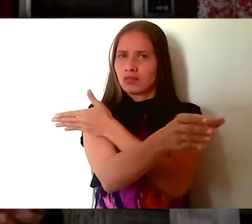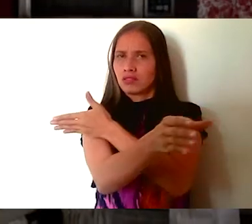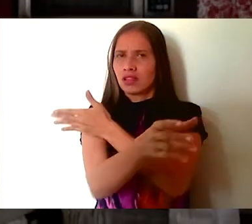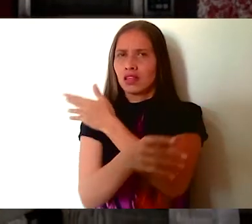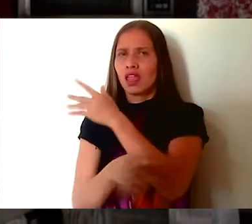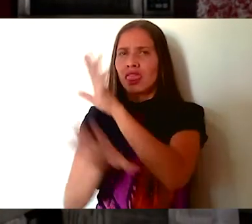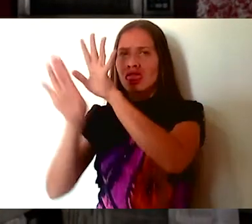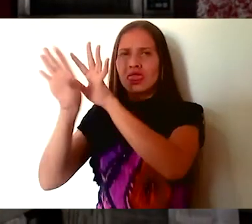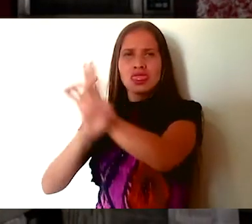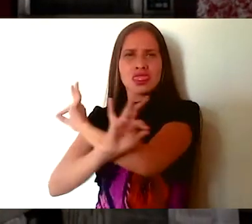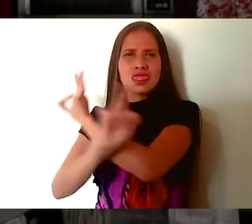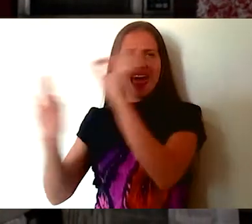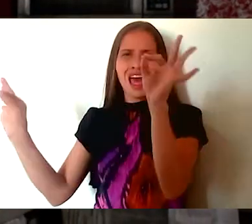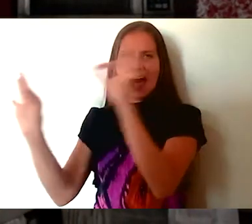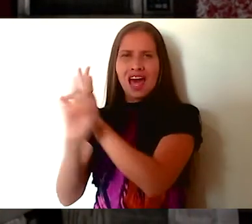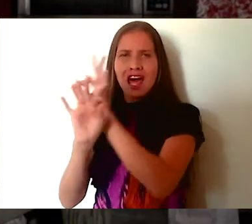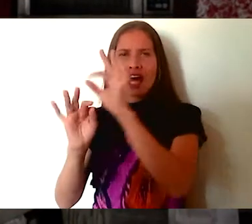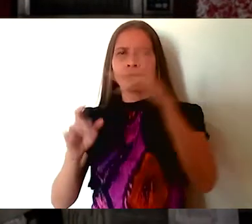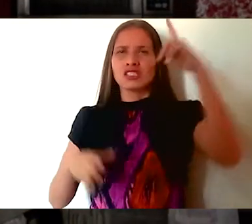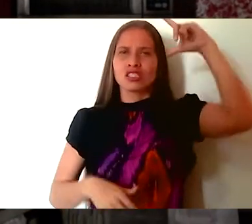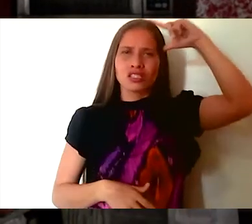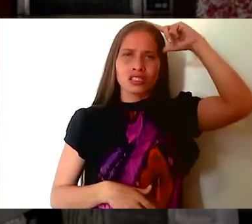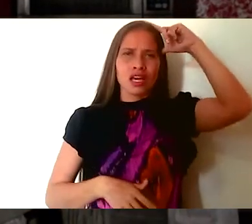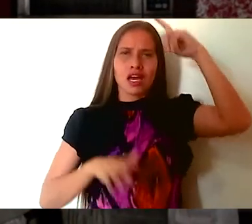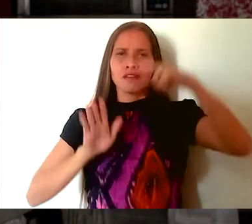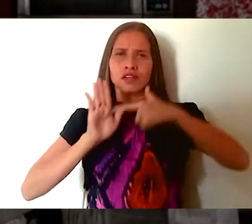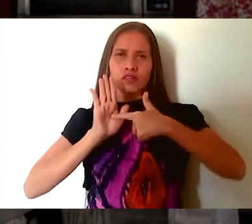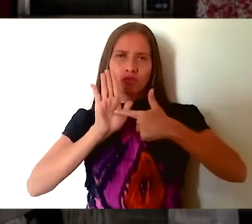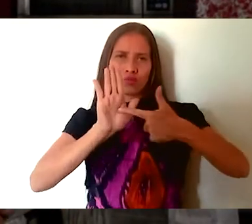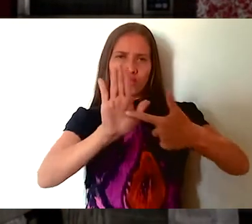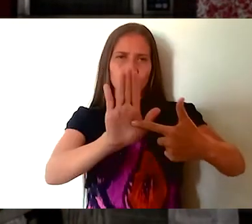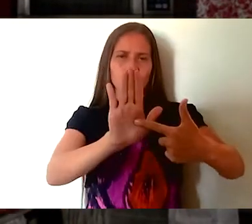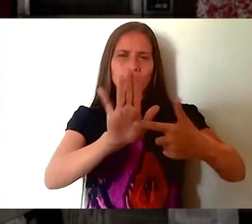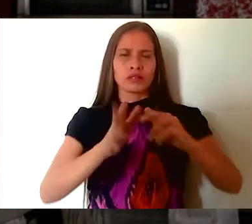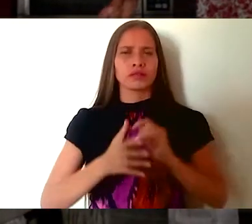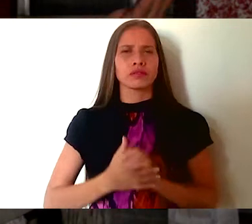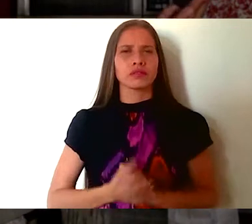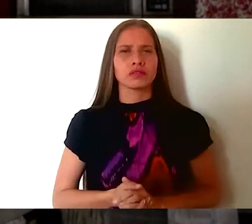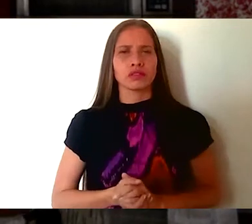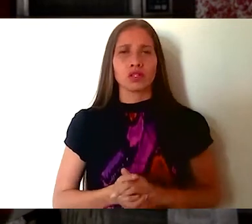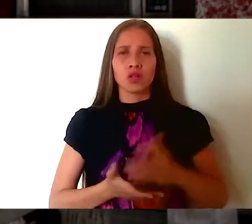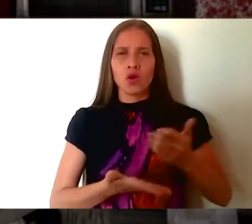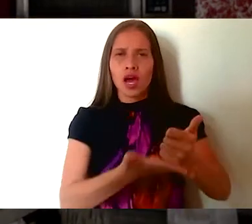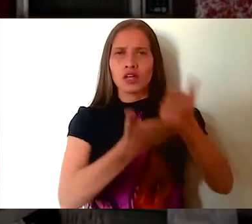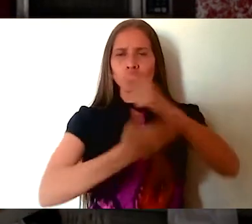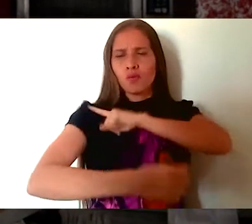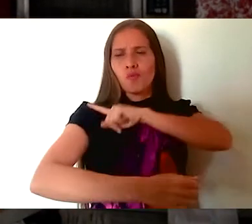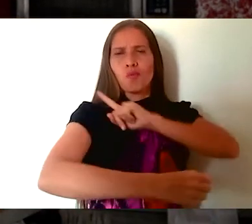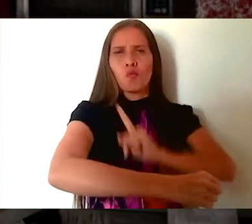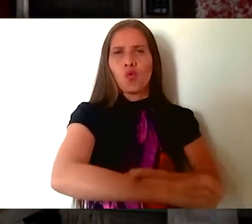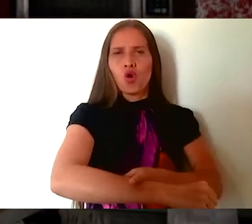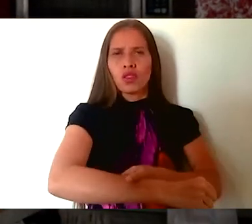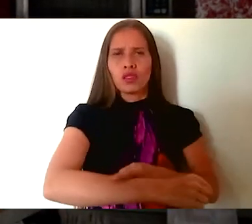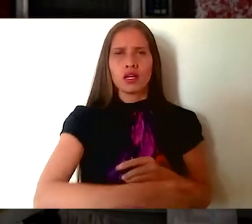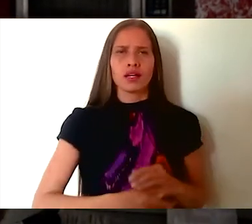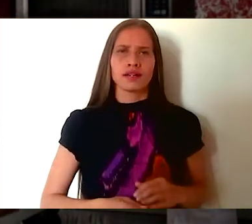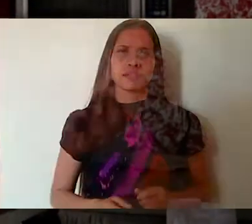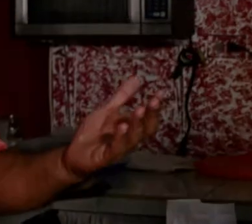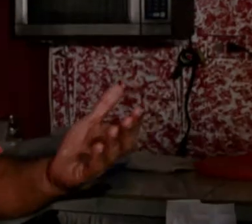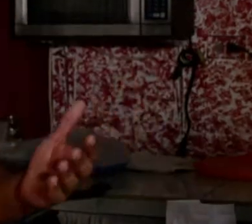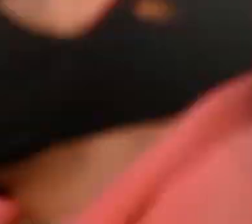tenían ningún tipo de participación. El presidente Hugo Chávez nos dio esa visibilidad y nos dio ese